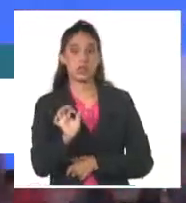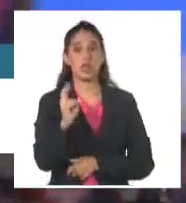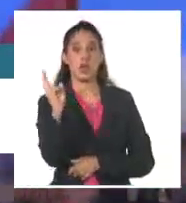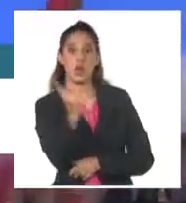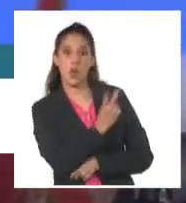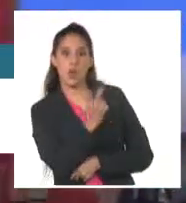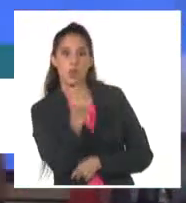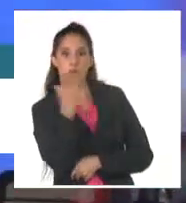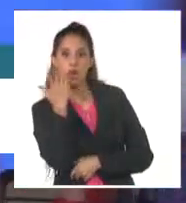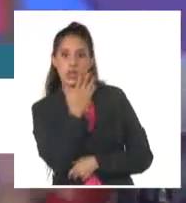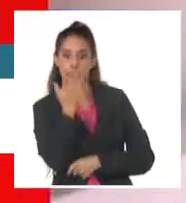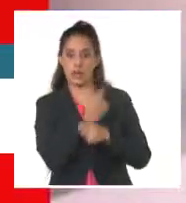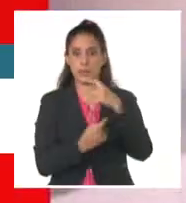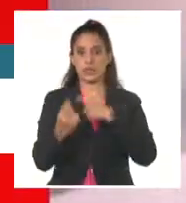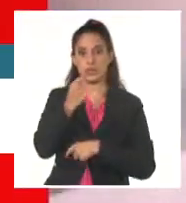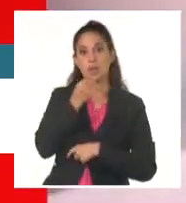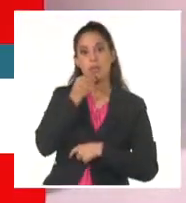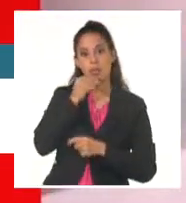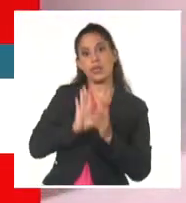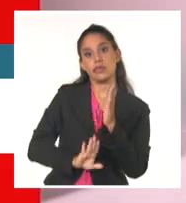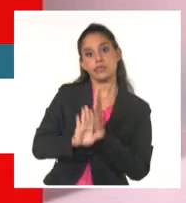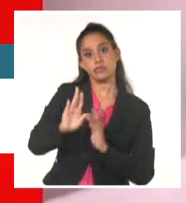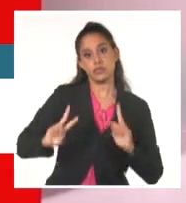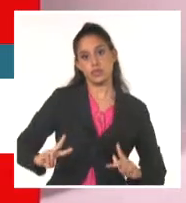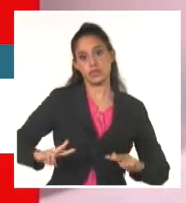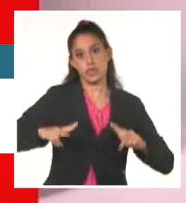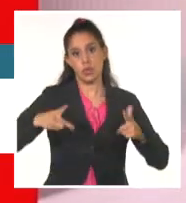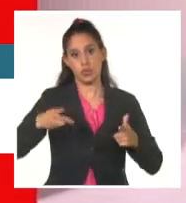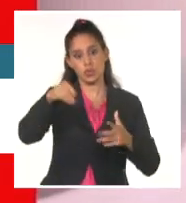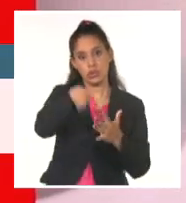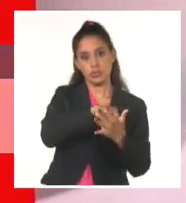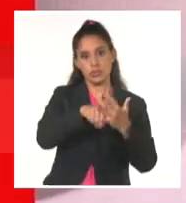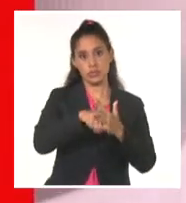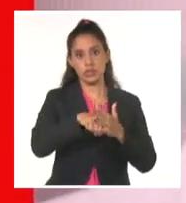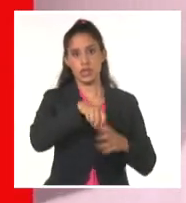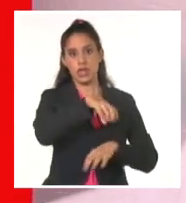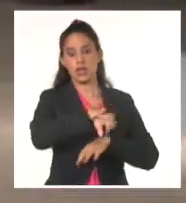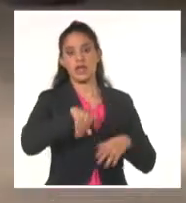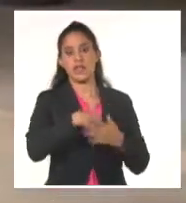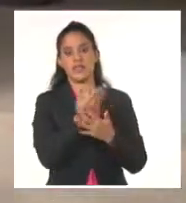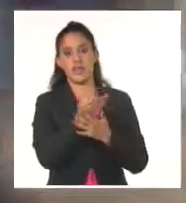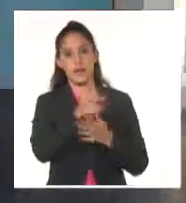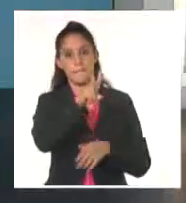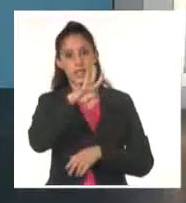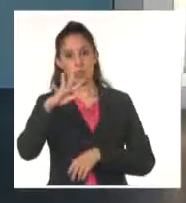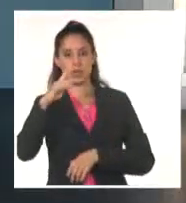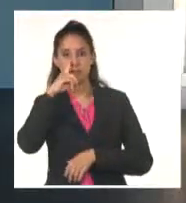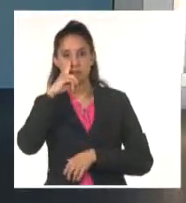votados es más probable que avancen a una segunda vuelta a efectuarse el domingo 24 de noviembre.